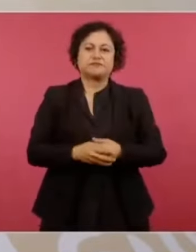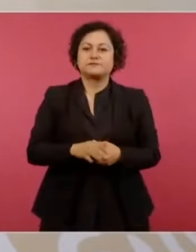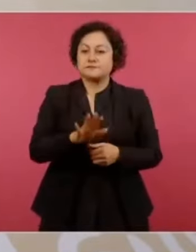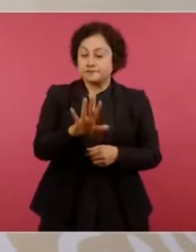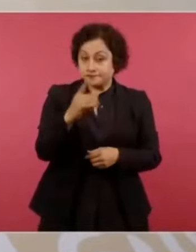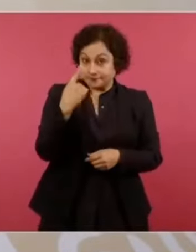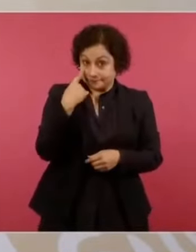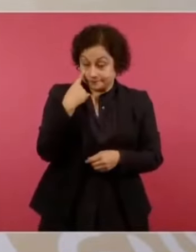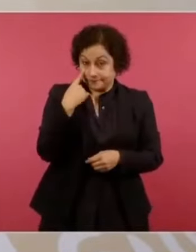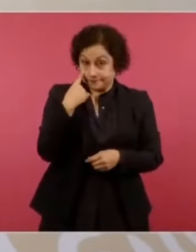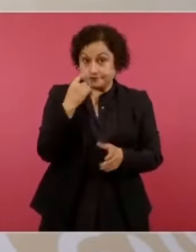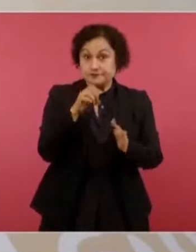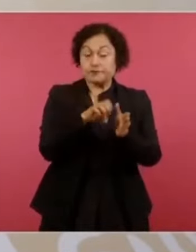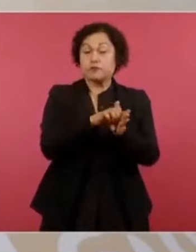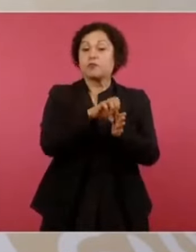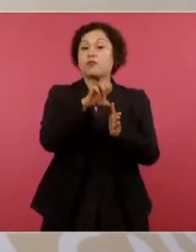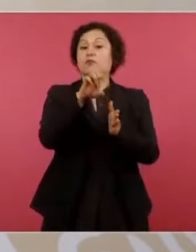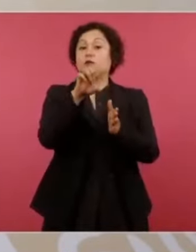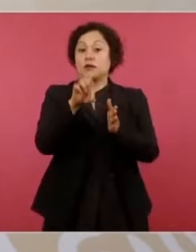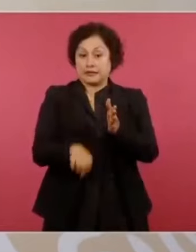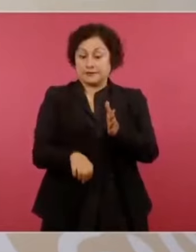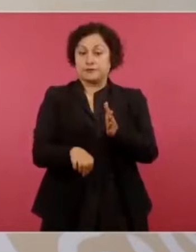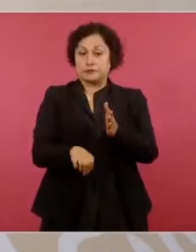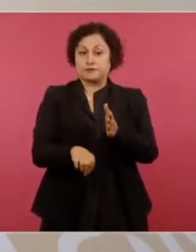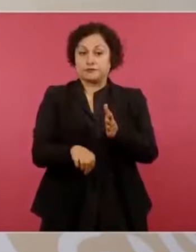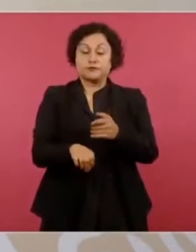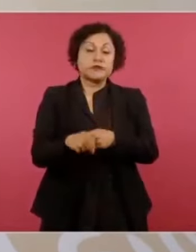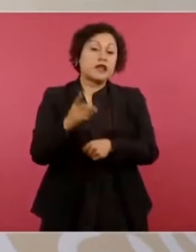los diputados. Además,